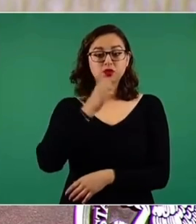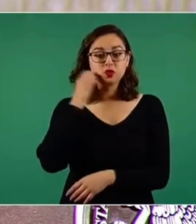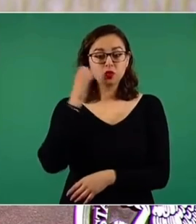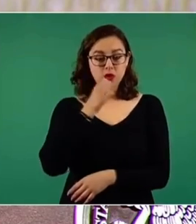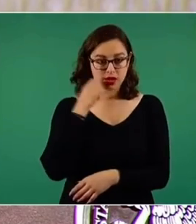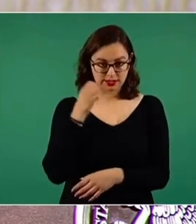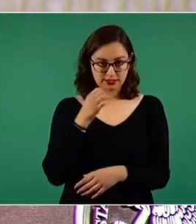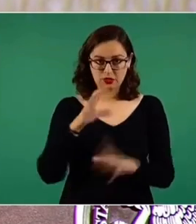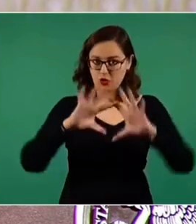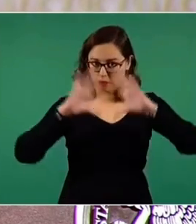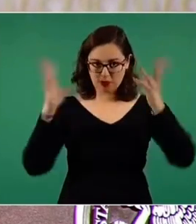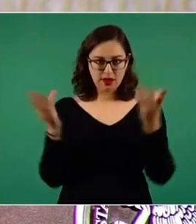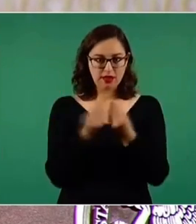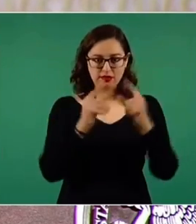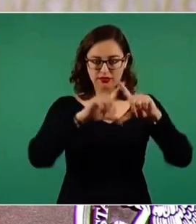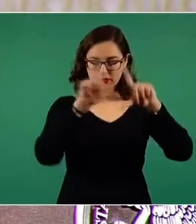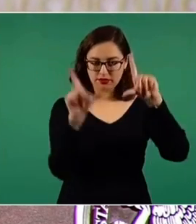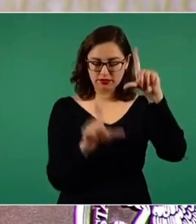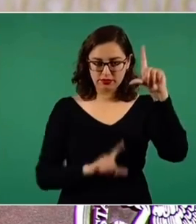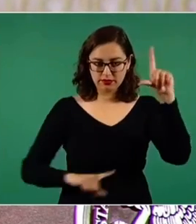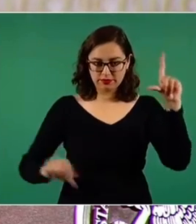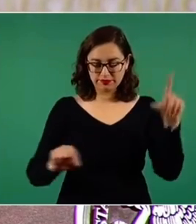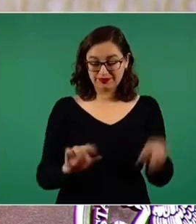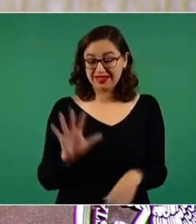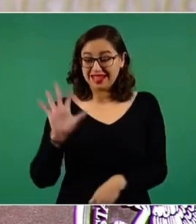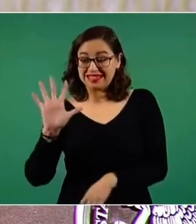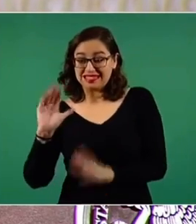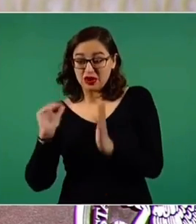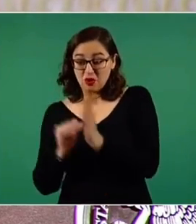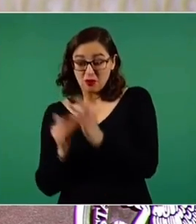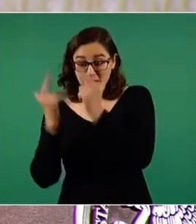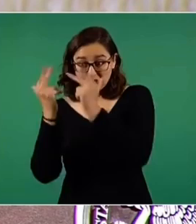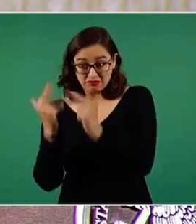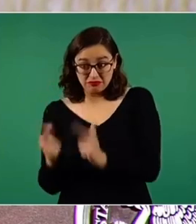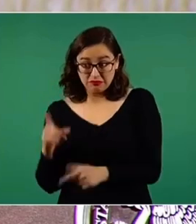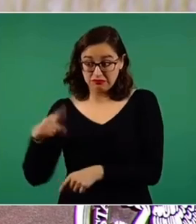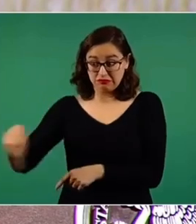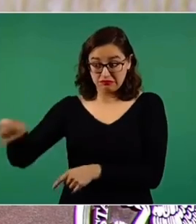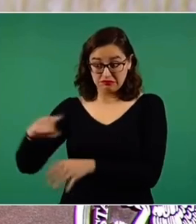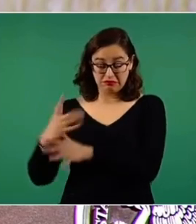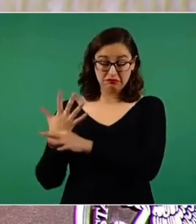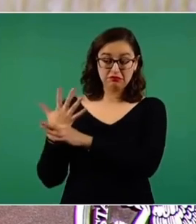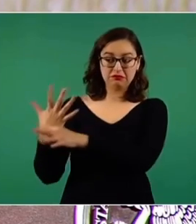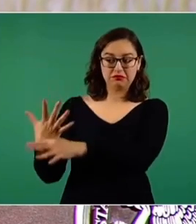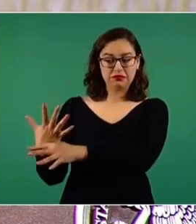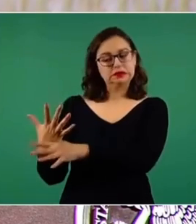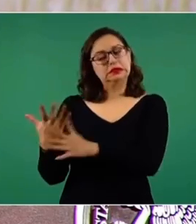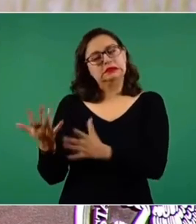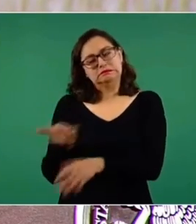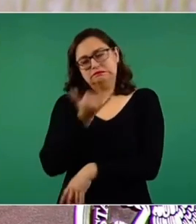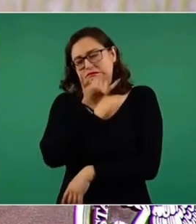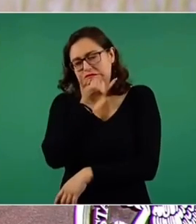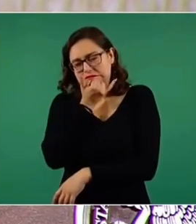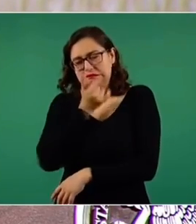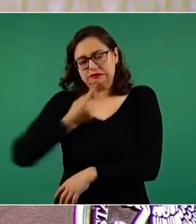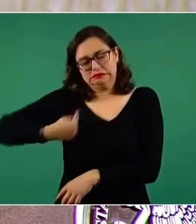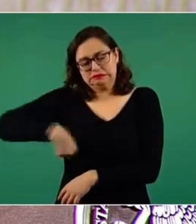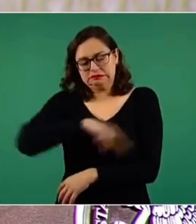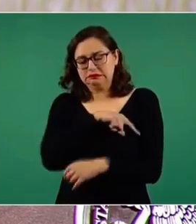son cinco mil. Nosotros ahora sí que tenemos otro dato, hemos estado precisamente de manera